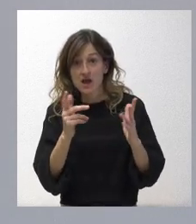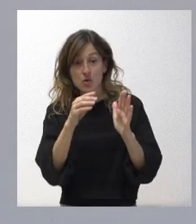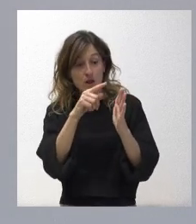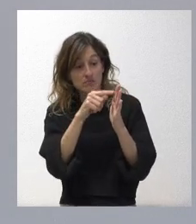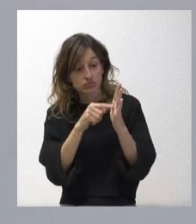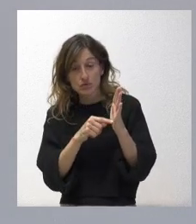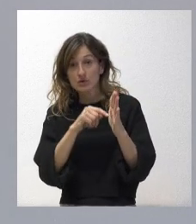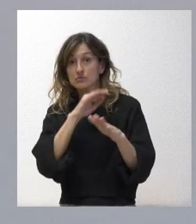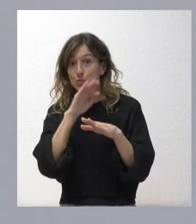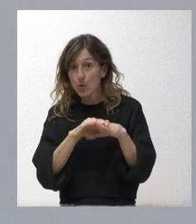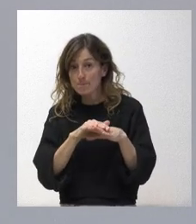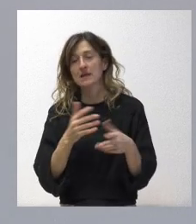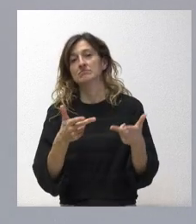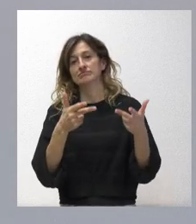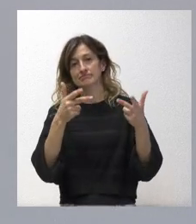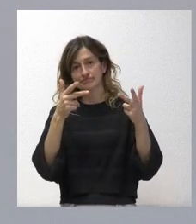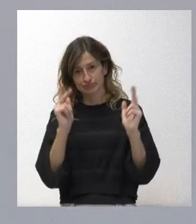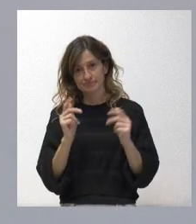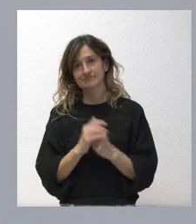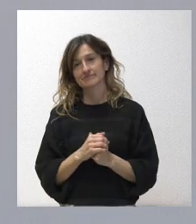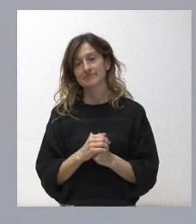y requisitos establecidos legalmente para ello.